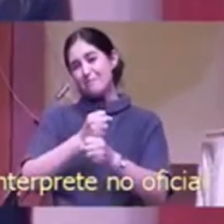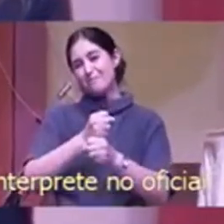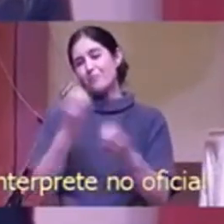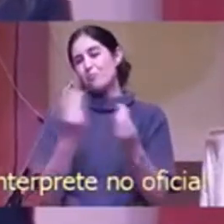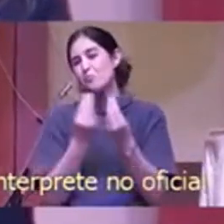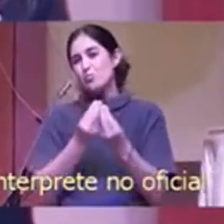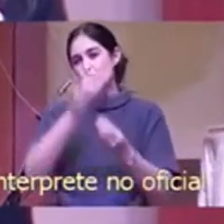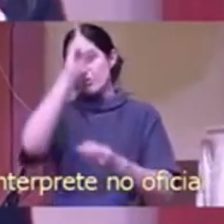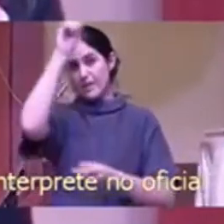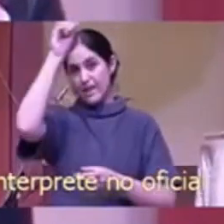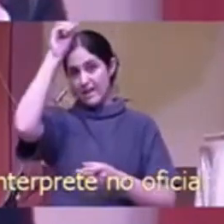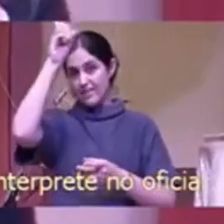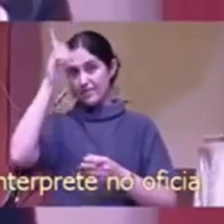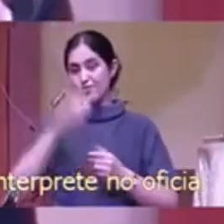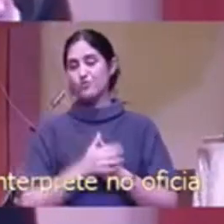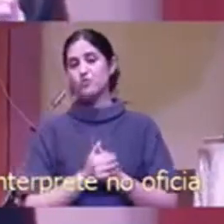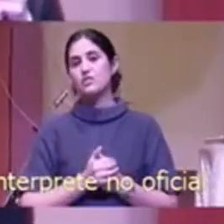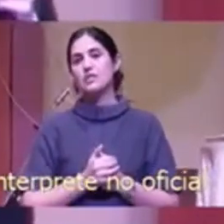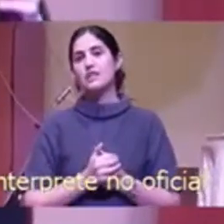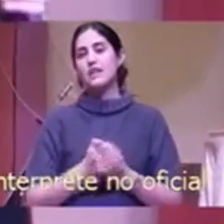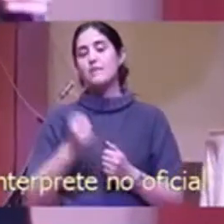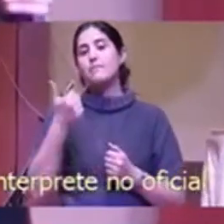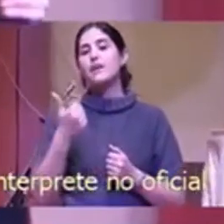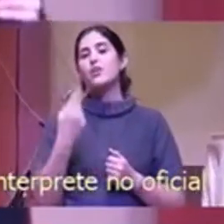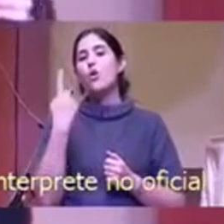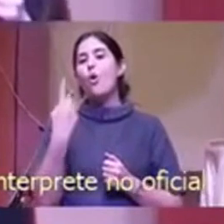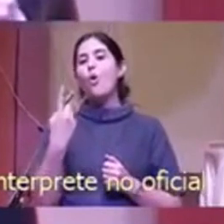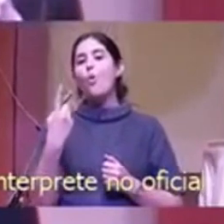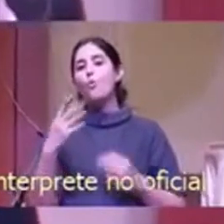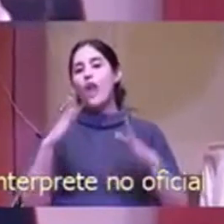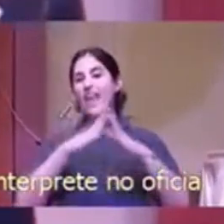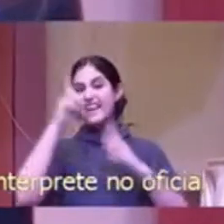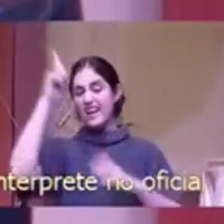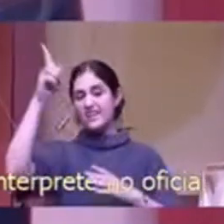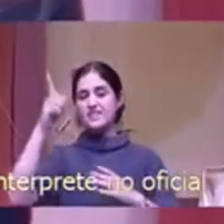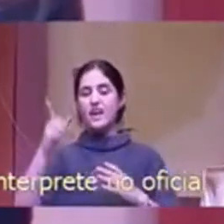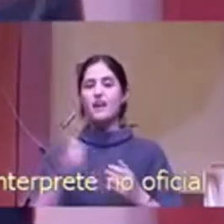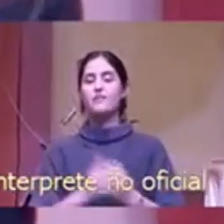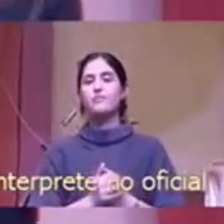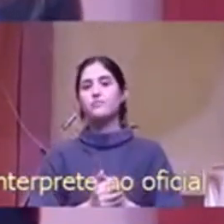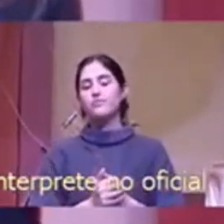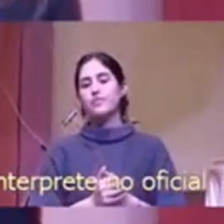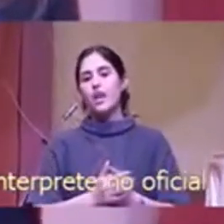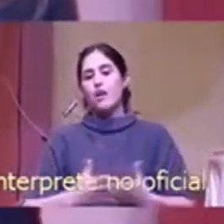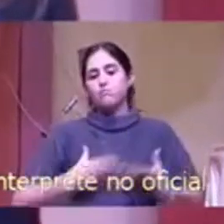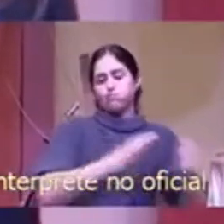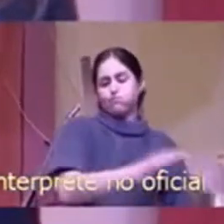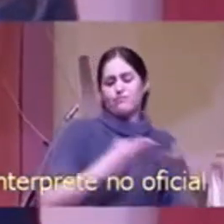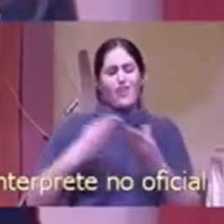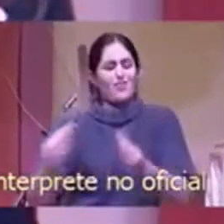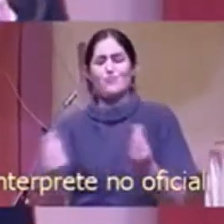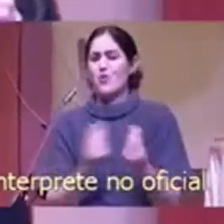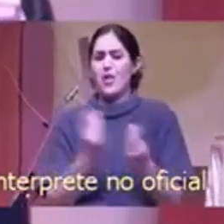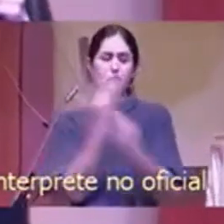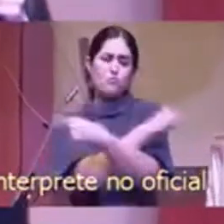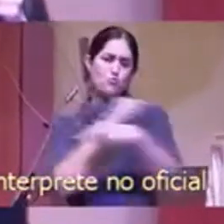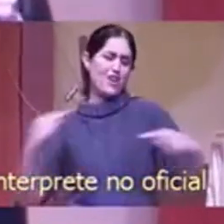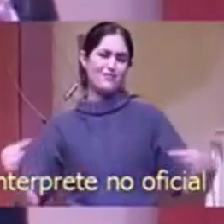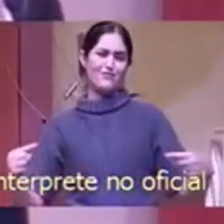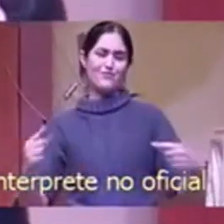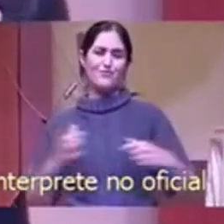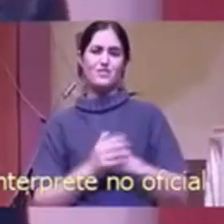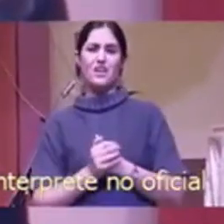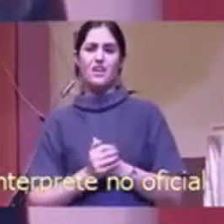iglesia con tanto talento espiritual con